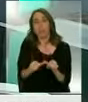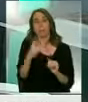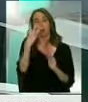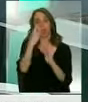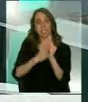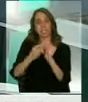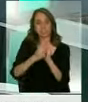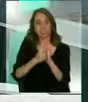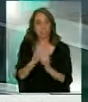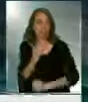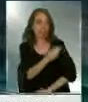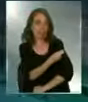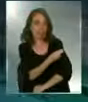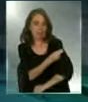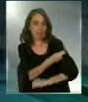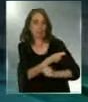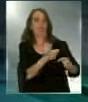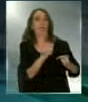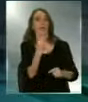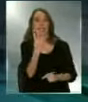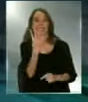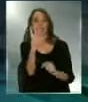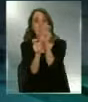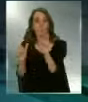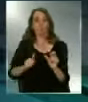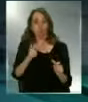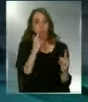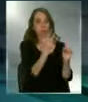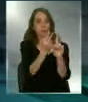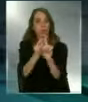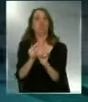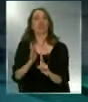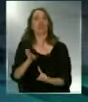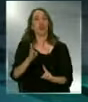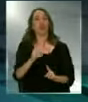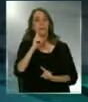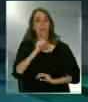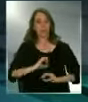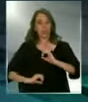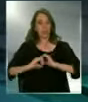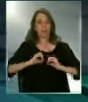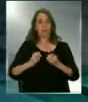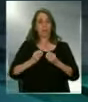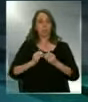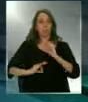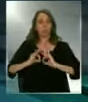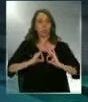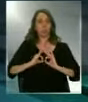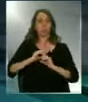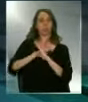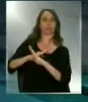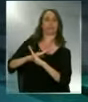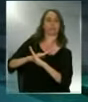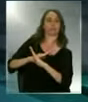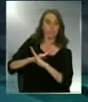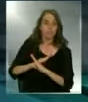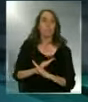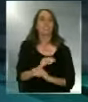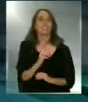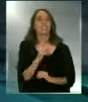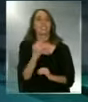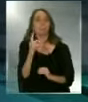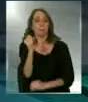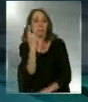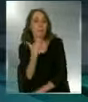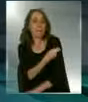anticuerpos en todos estos 34 voluntarios seguían elevados, seguían altos. Al día 119, después de la primera